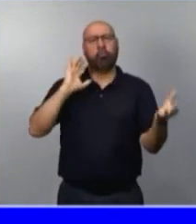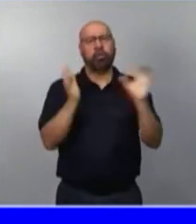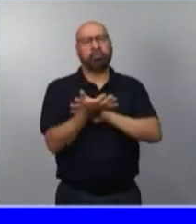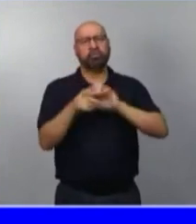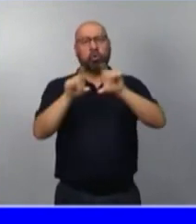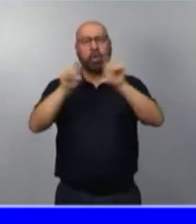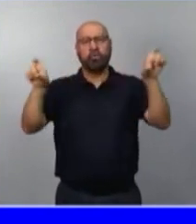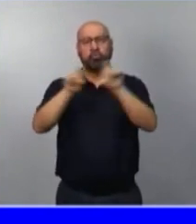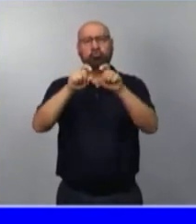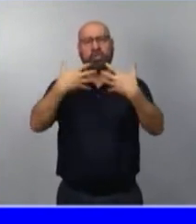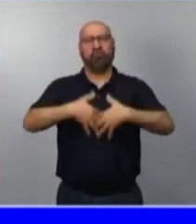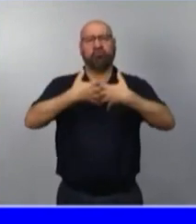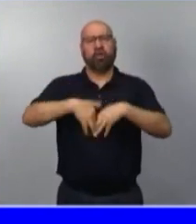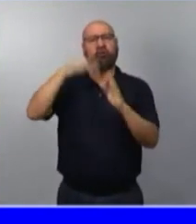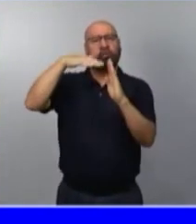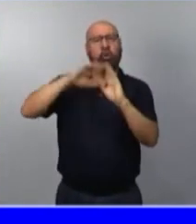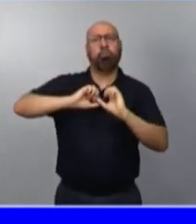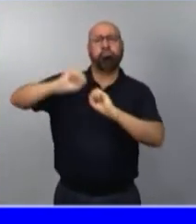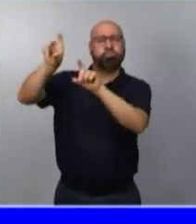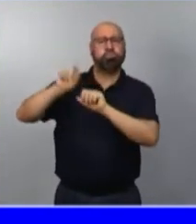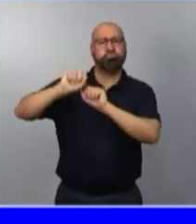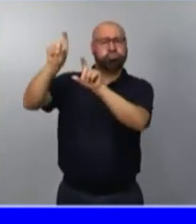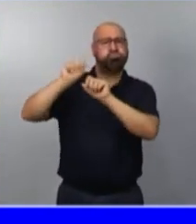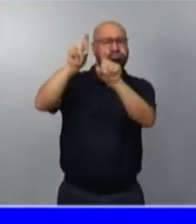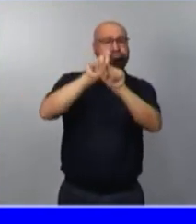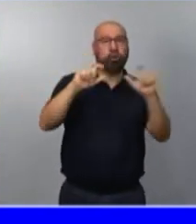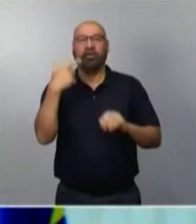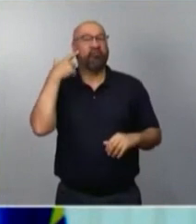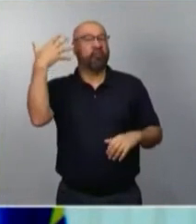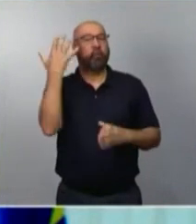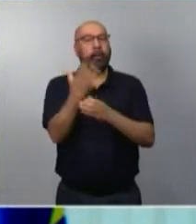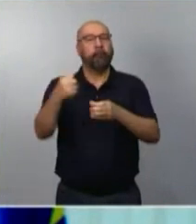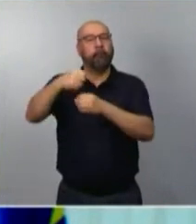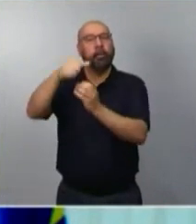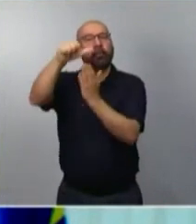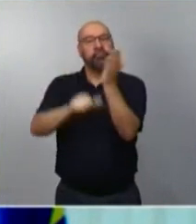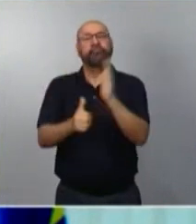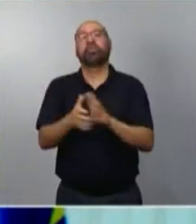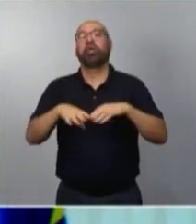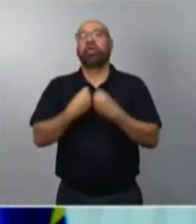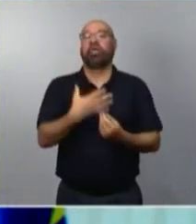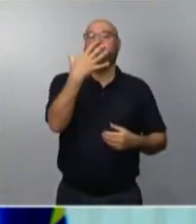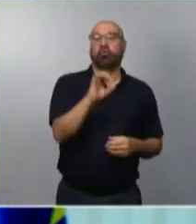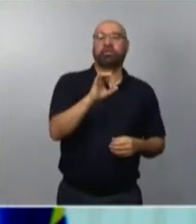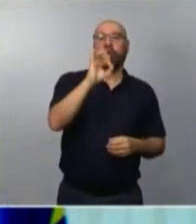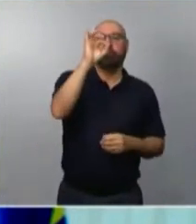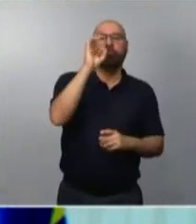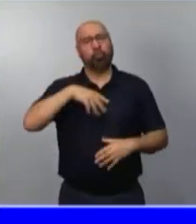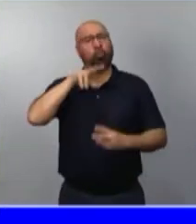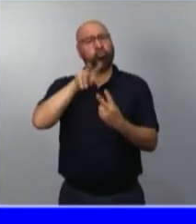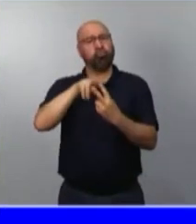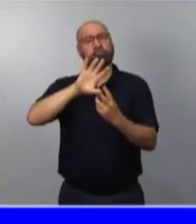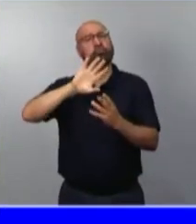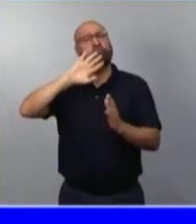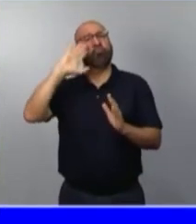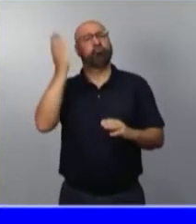consecuencias y las debilidades y vulnerabilidades que hemos ido acumulando como consecuencia de ello. Creo que tenemos que ser conscientes de que este desafío,